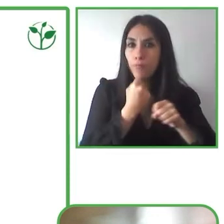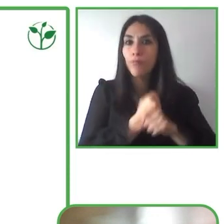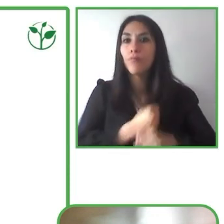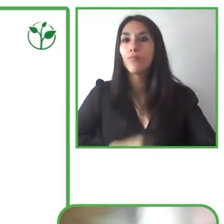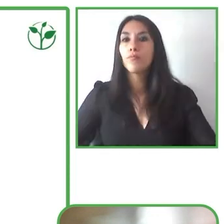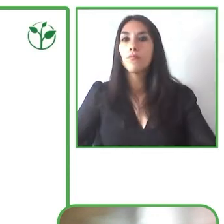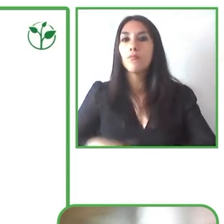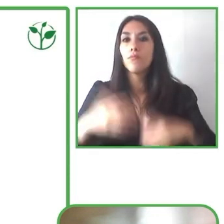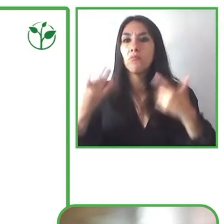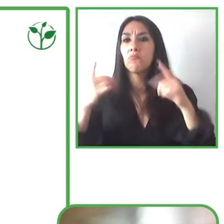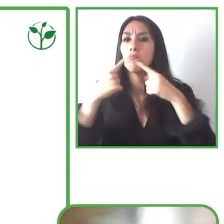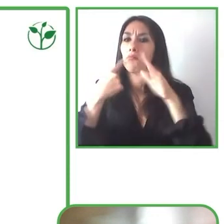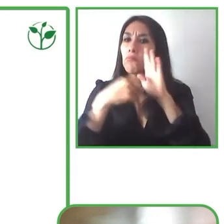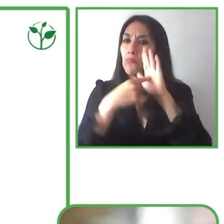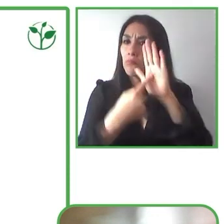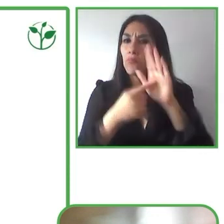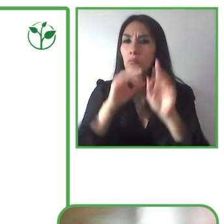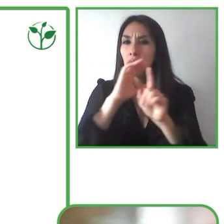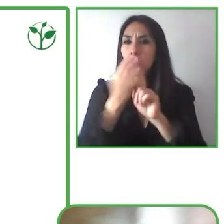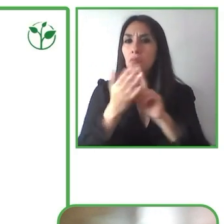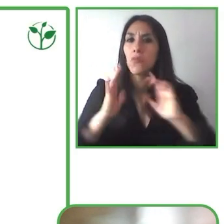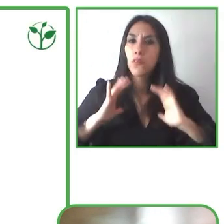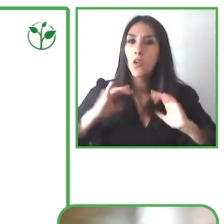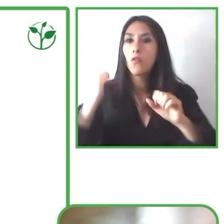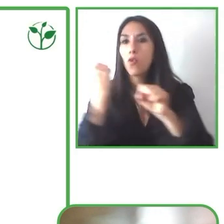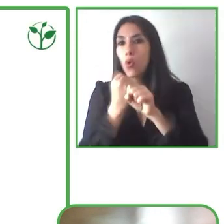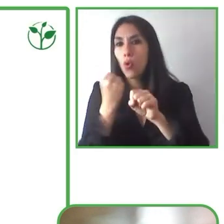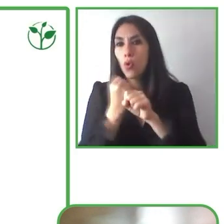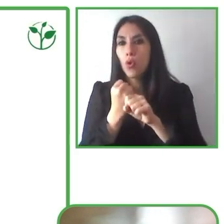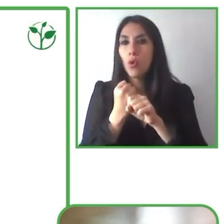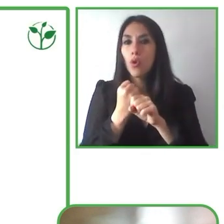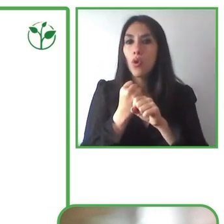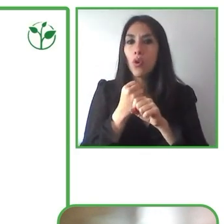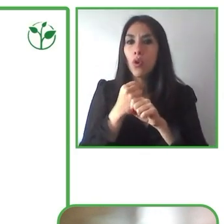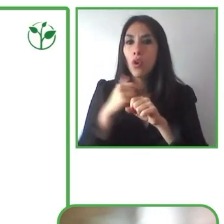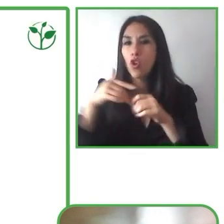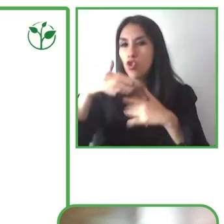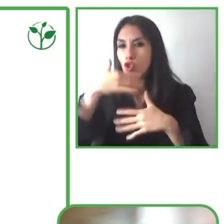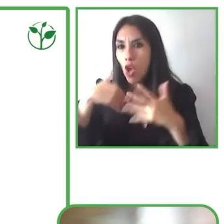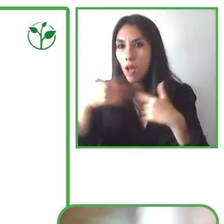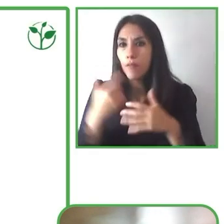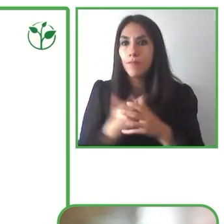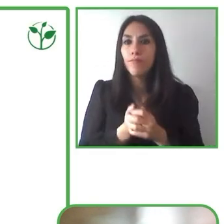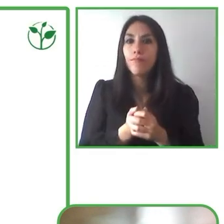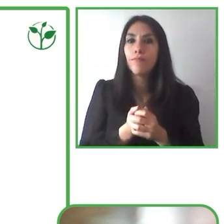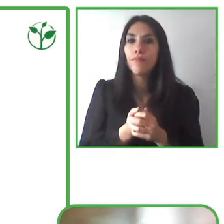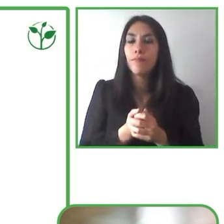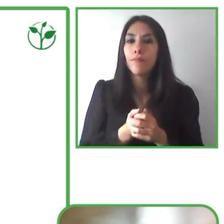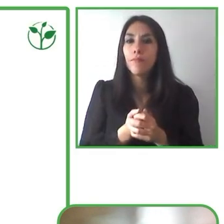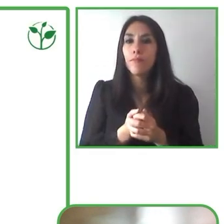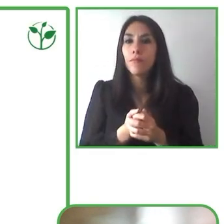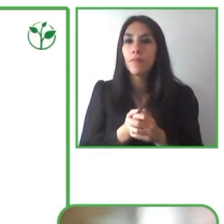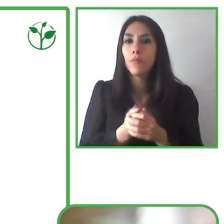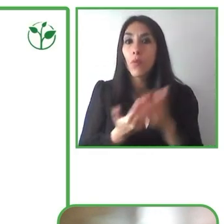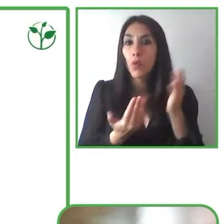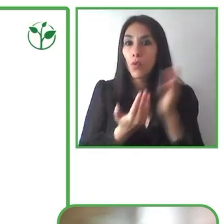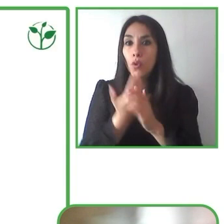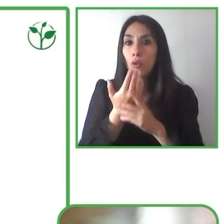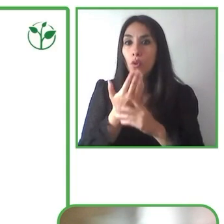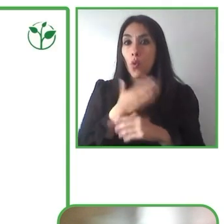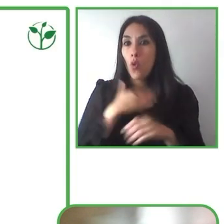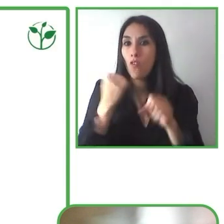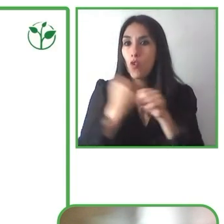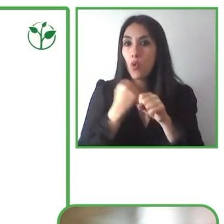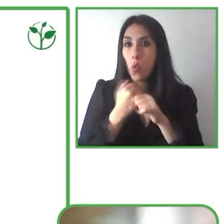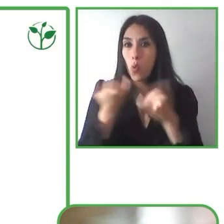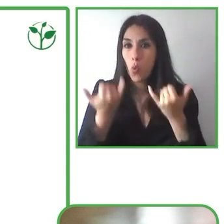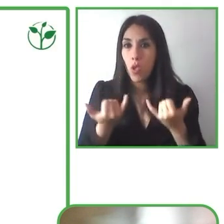departamentos de accesibilidad al medio físico y con el de tecnología e innovación. Yo trabajo aquí desde el año 2007. Y si os soy sincera, no he